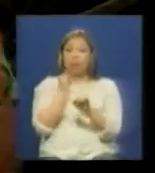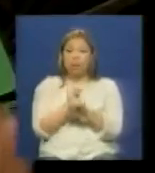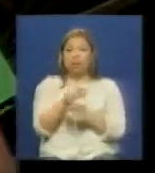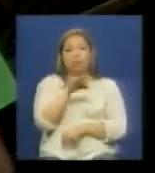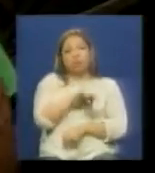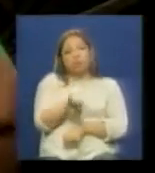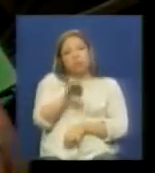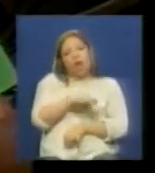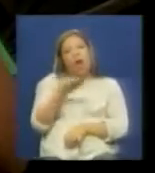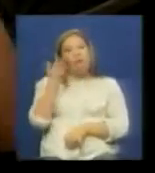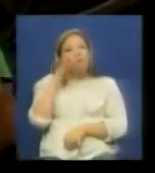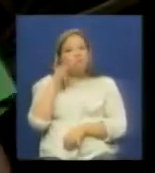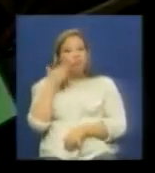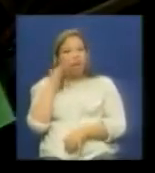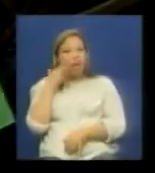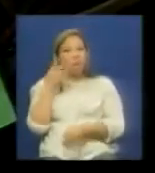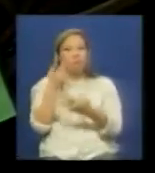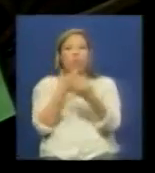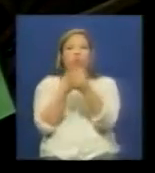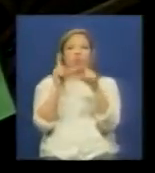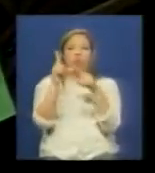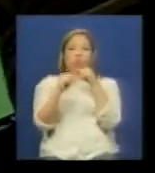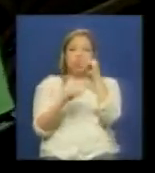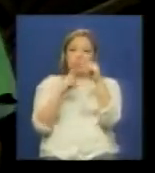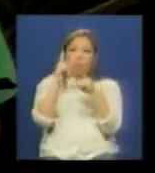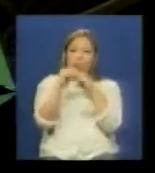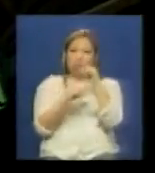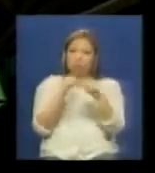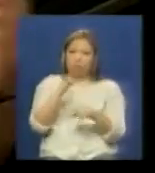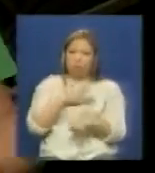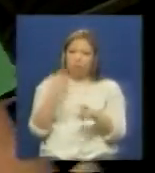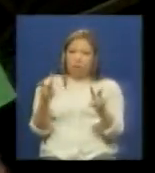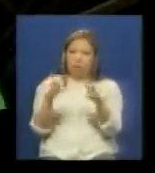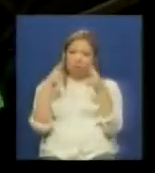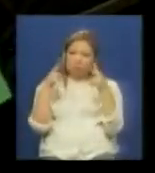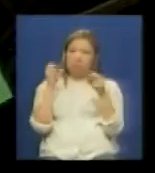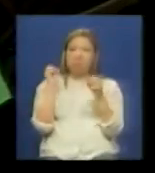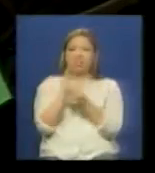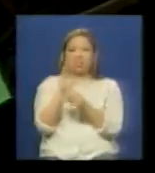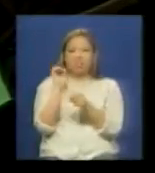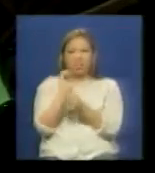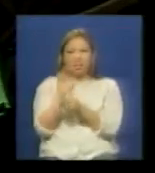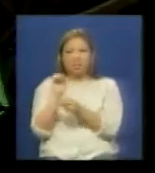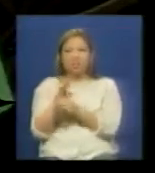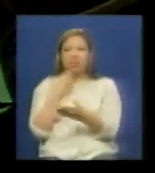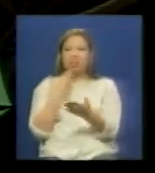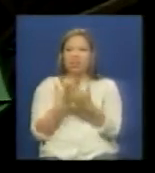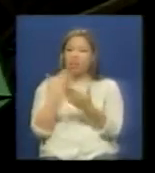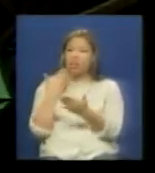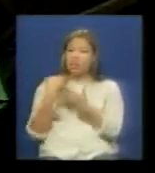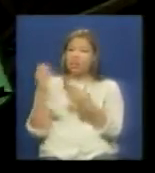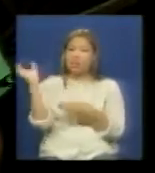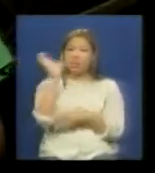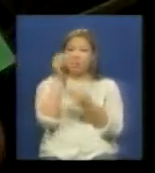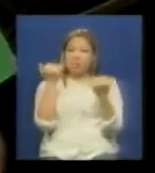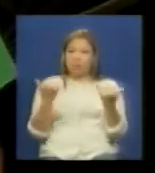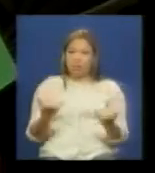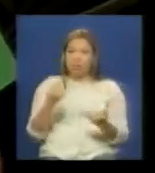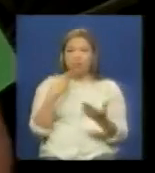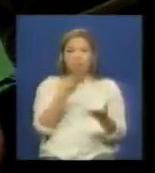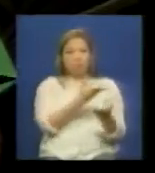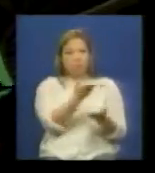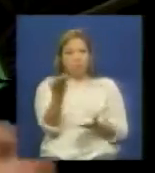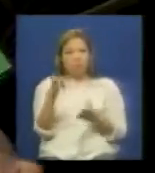escribiéndonos llamándonos diciéndonos que estamos de nuevo en la calle por supuesto que sí las cámaras y así hagamos el compromiso en este momento desde Caracas en directo y Avila TV están